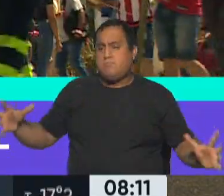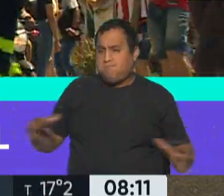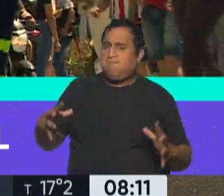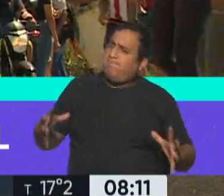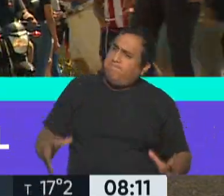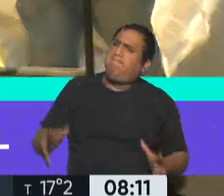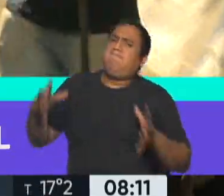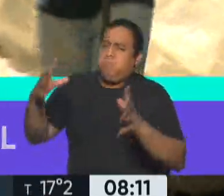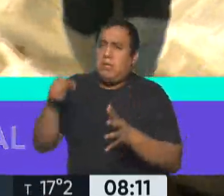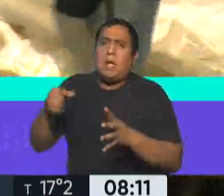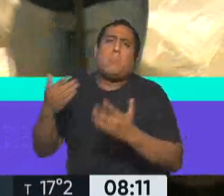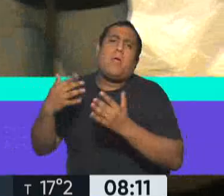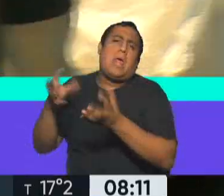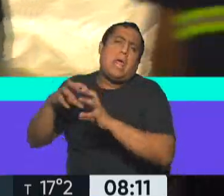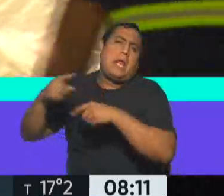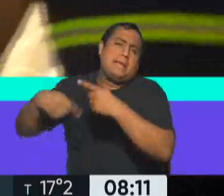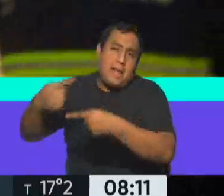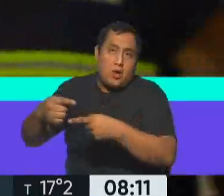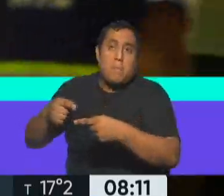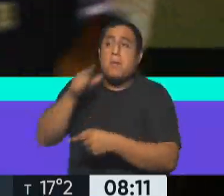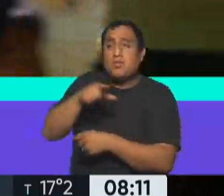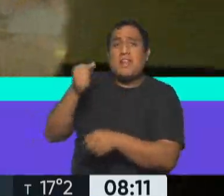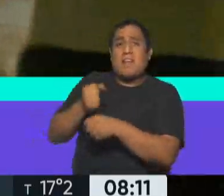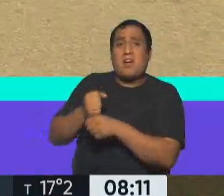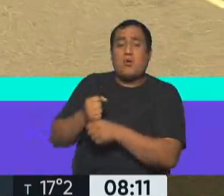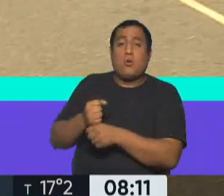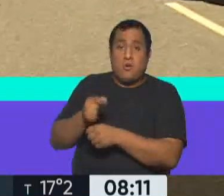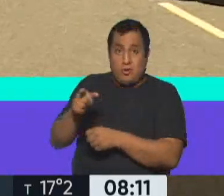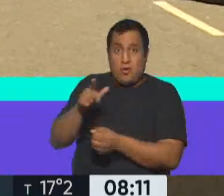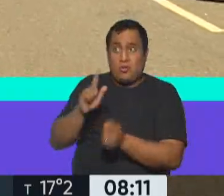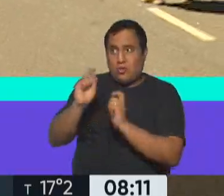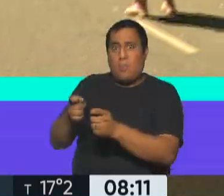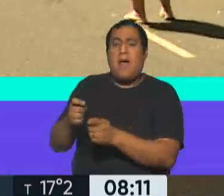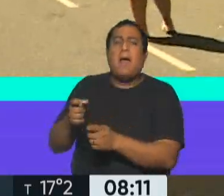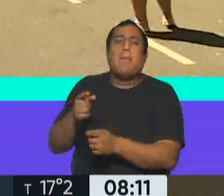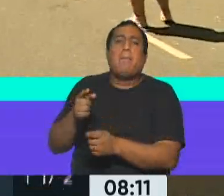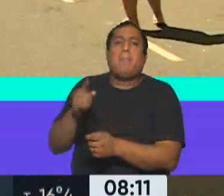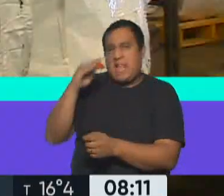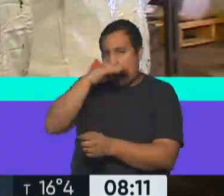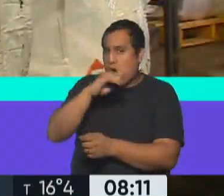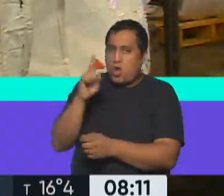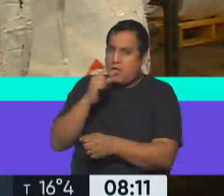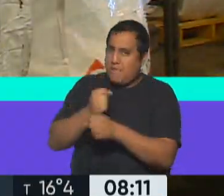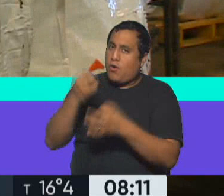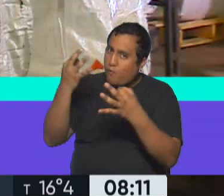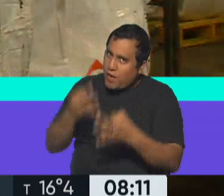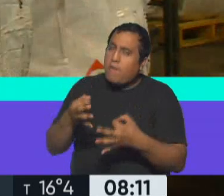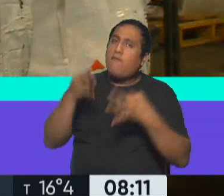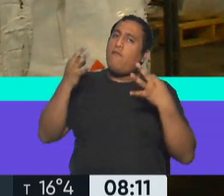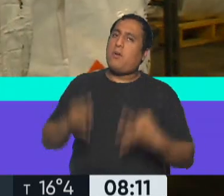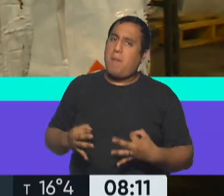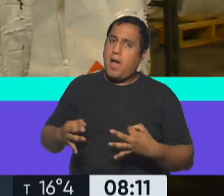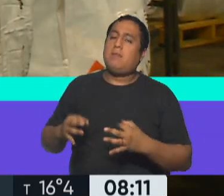trabajo de los recuperadores urbanos, con un trabajo que sea registrado en cooperativas, pero con derechos y con seguridad en el trabajo y que sea un esquema